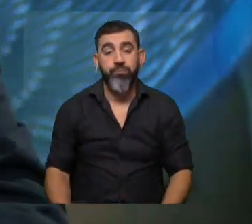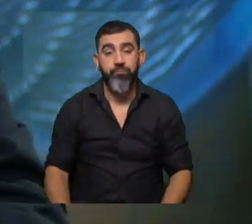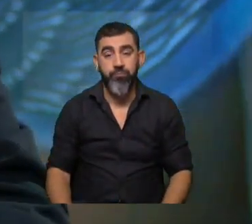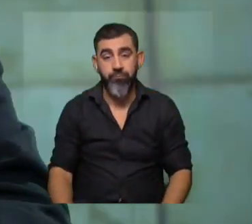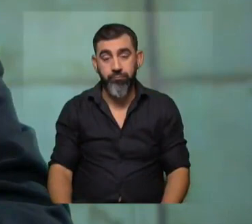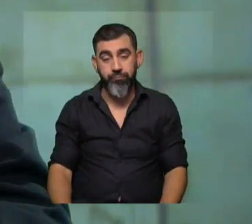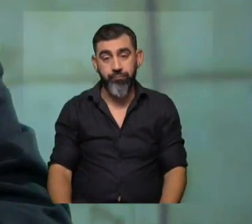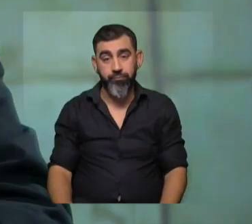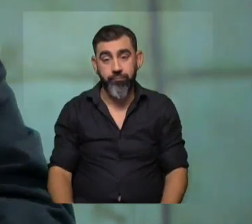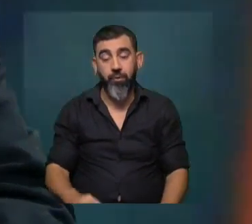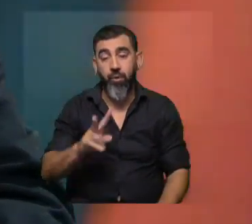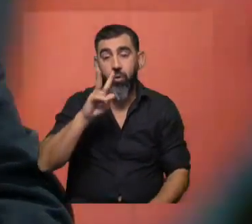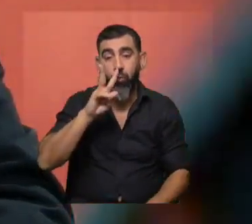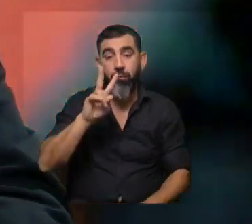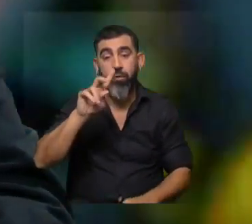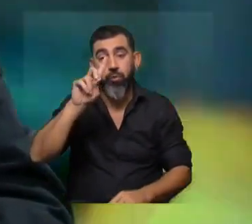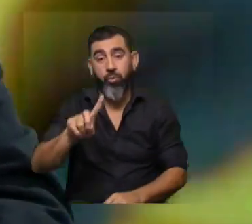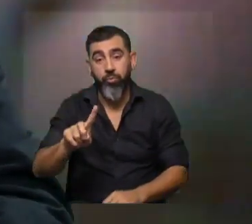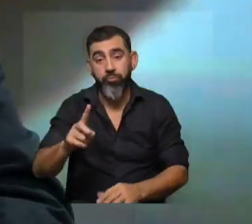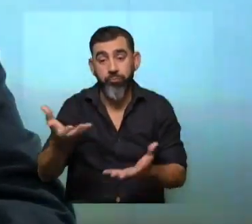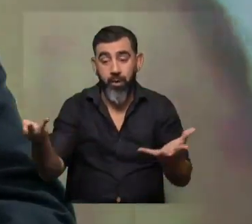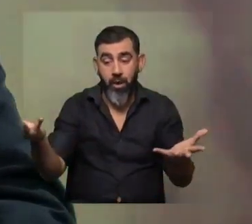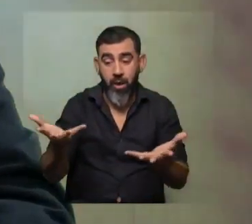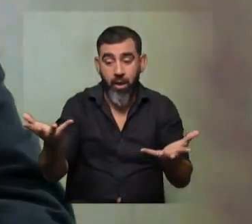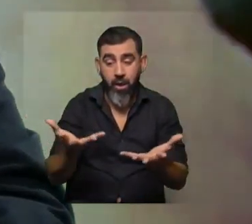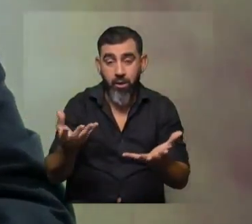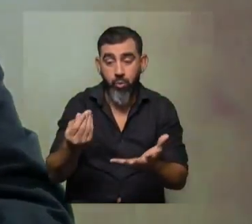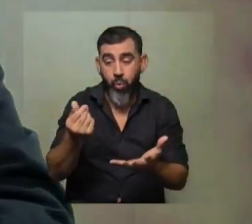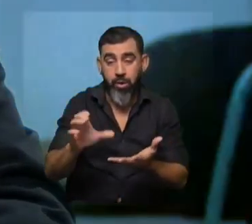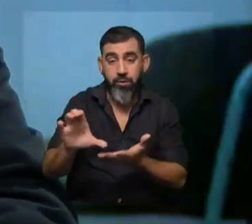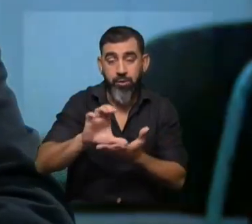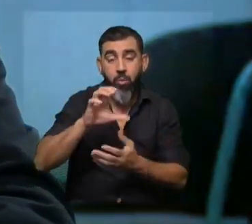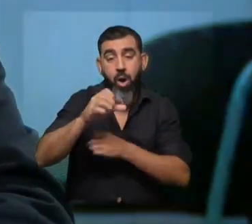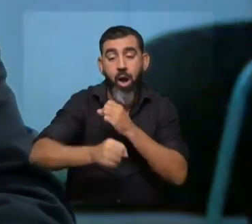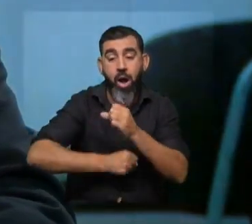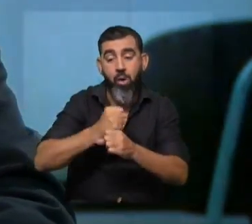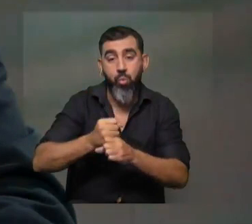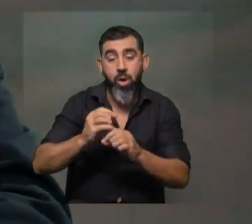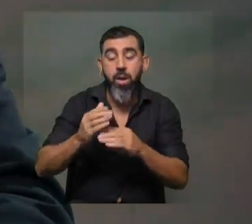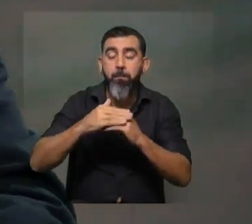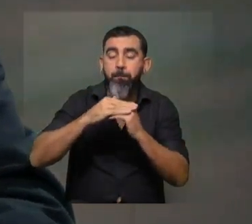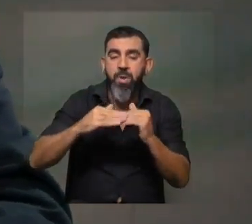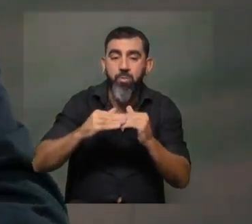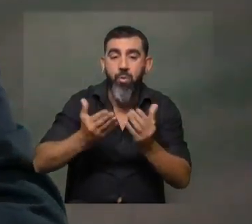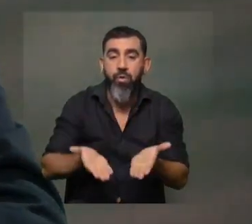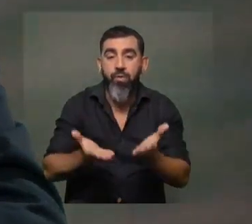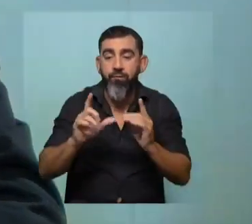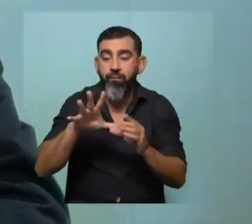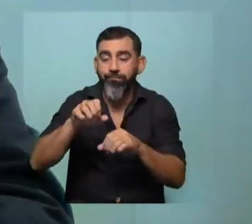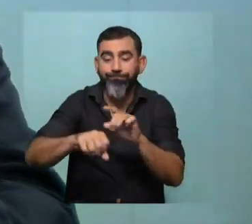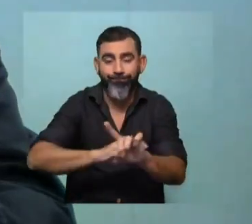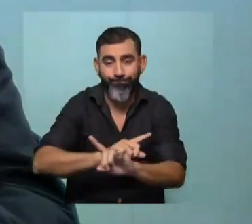Entonces, desde el 2021 empezamos a actualizar los montos de estas becas anualmente para que como mínimo la inflación no se las comiera.